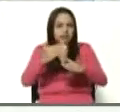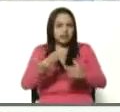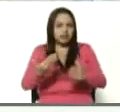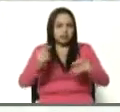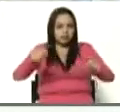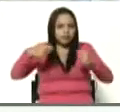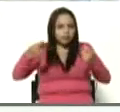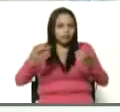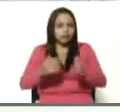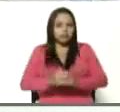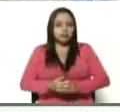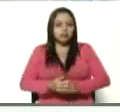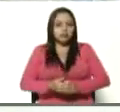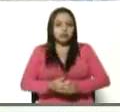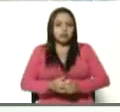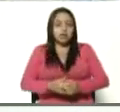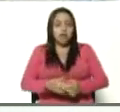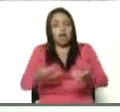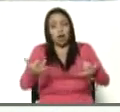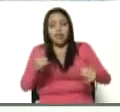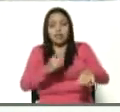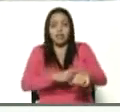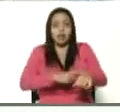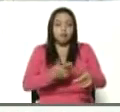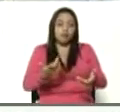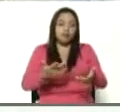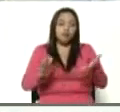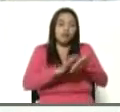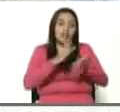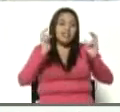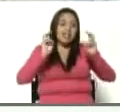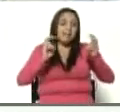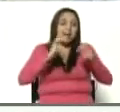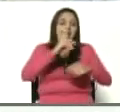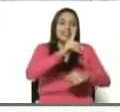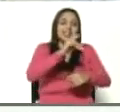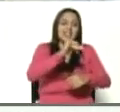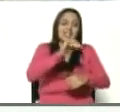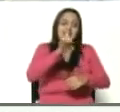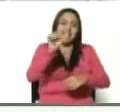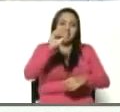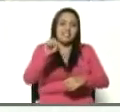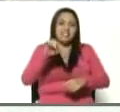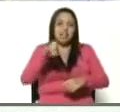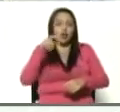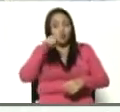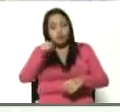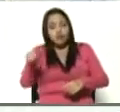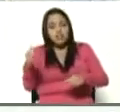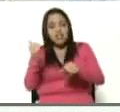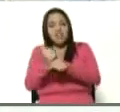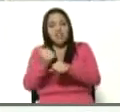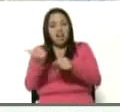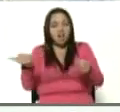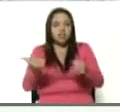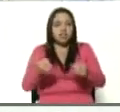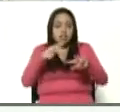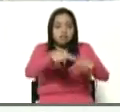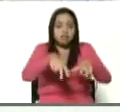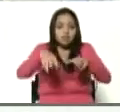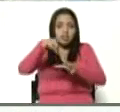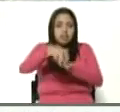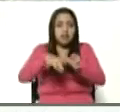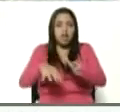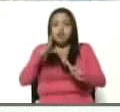que ha llegado el momento de regularizar ese tema del diésel con ustedes los productores agropecuarios. Regularizarlo. No hay